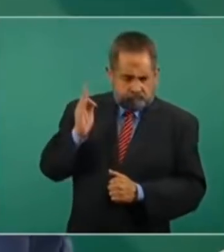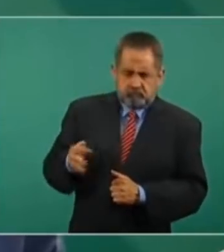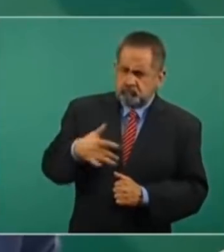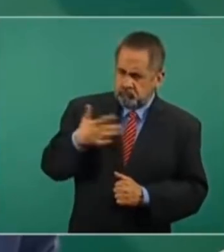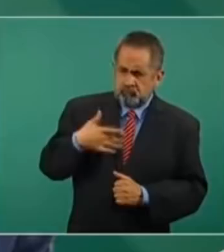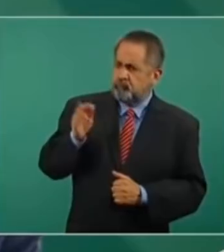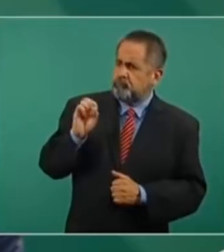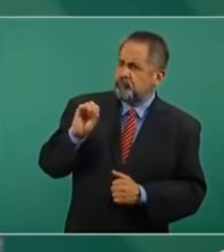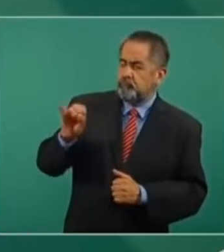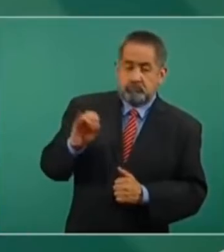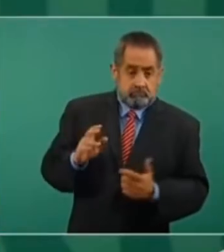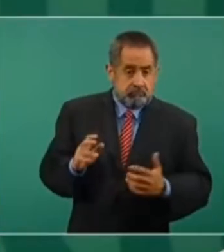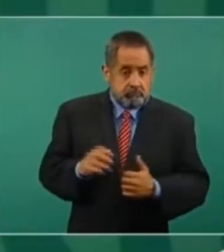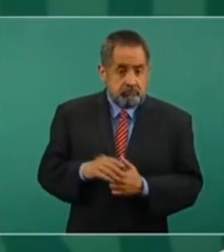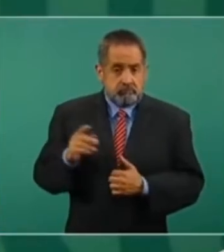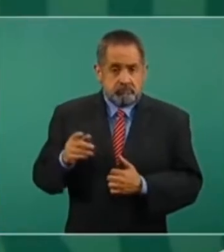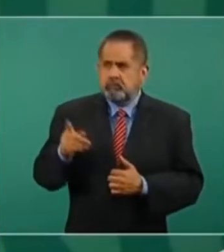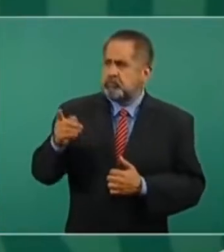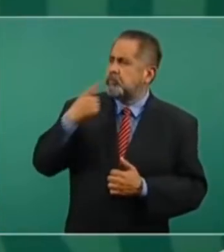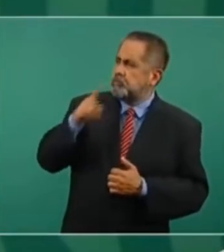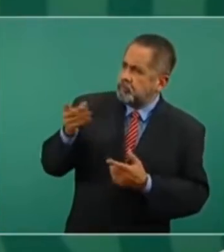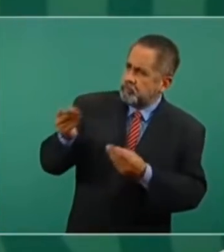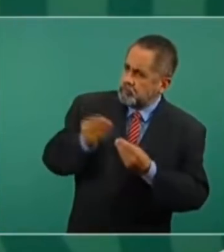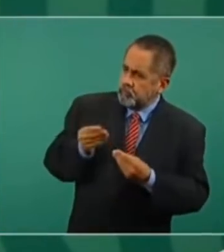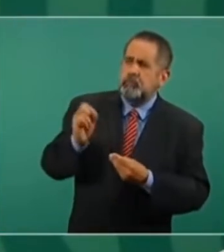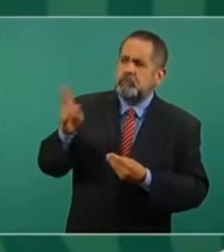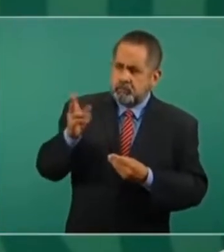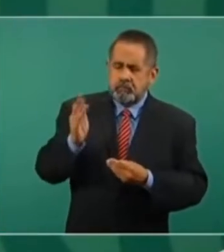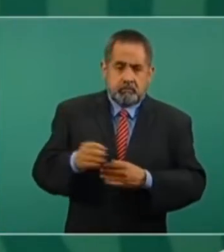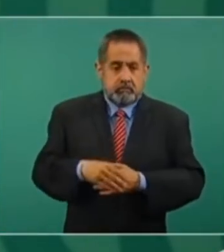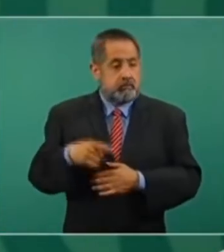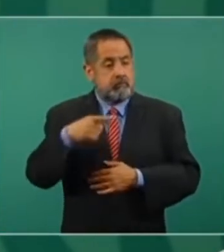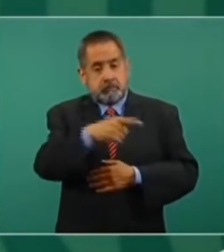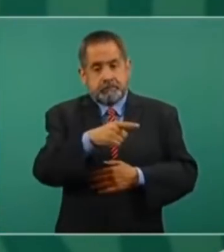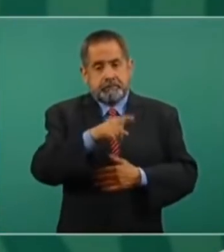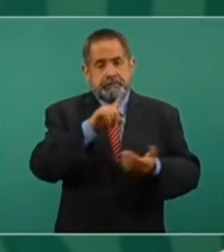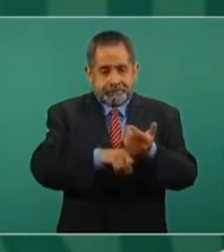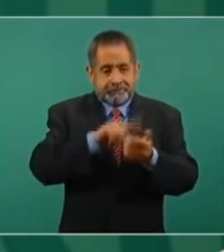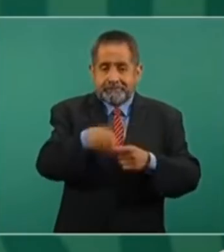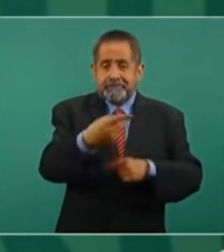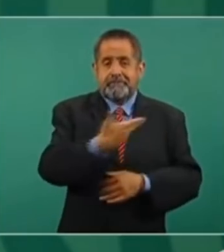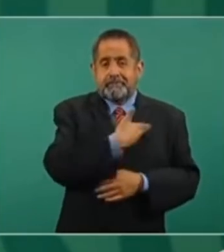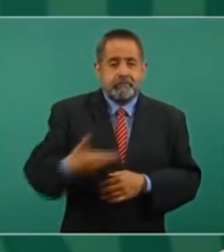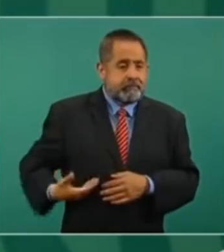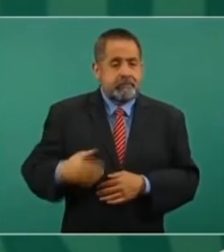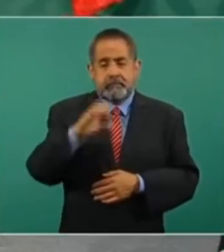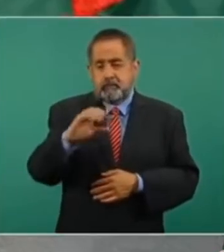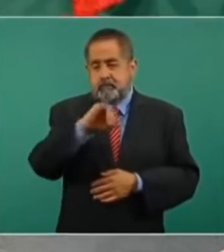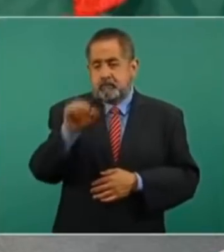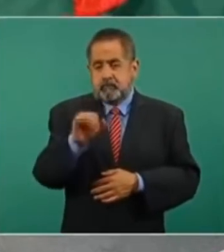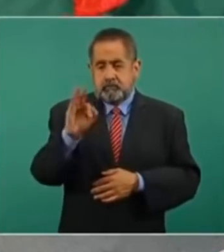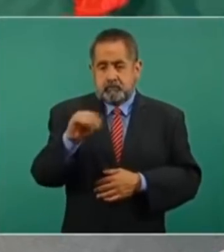nuestra queja. Él es al mismo tiempo presidente del Consejo de la